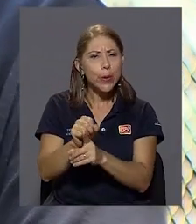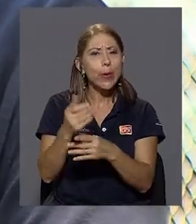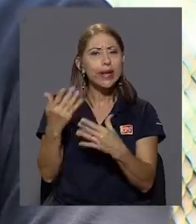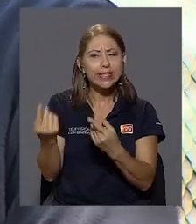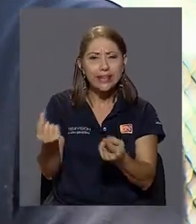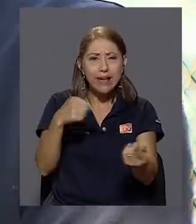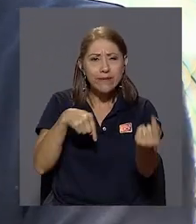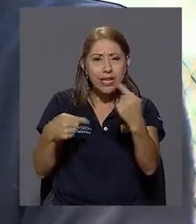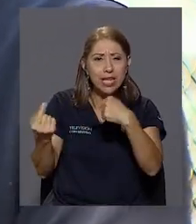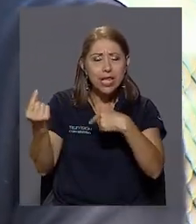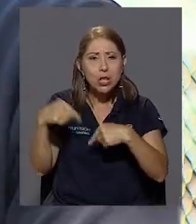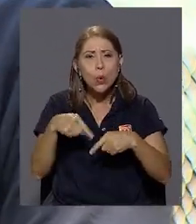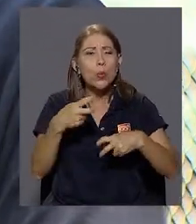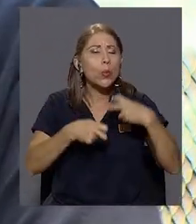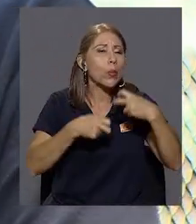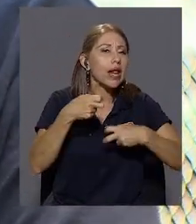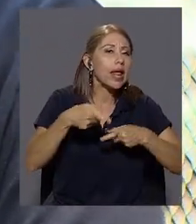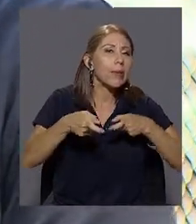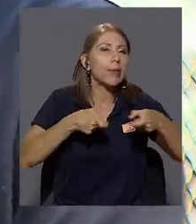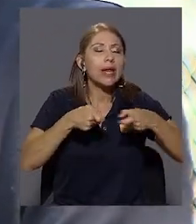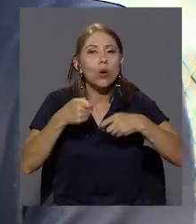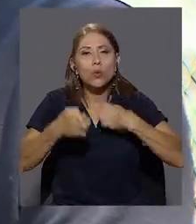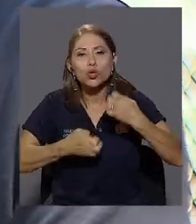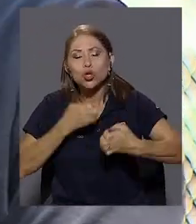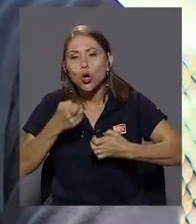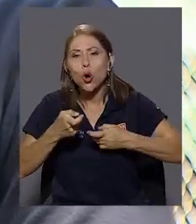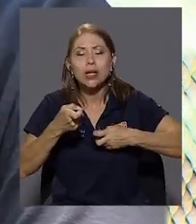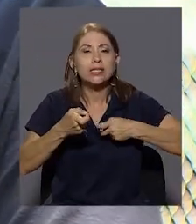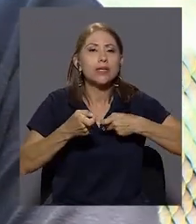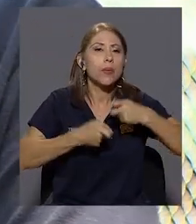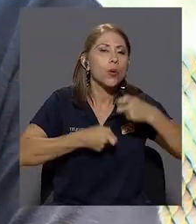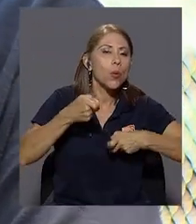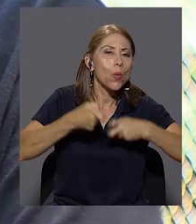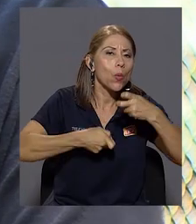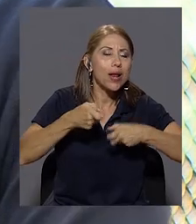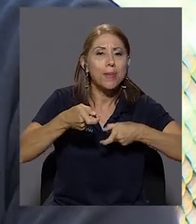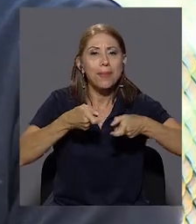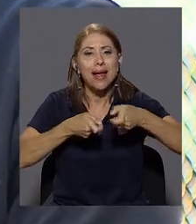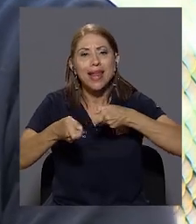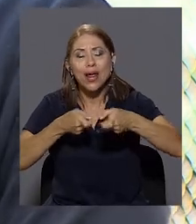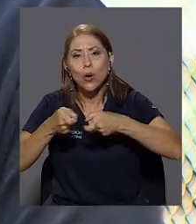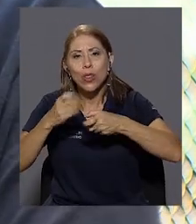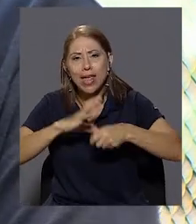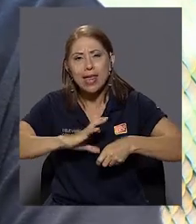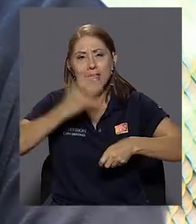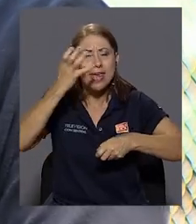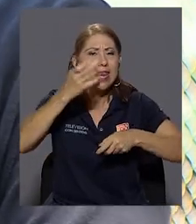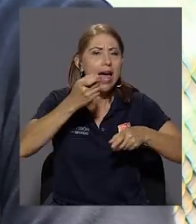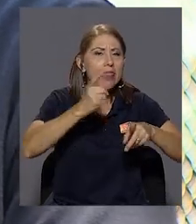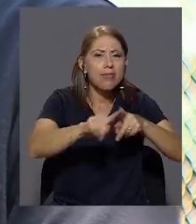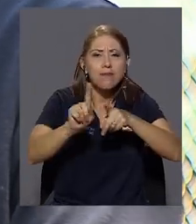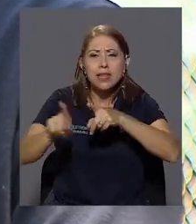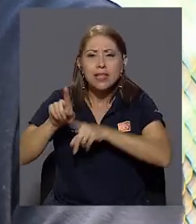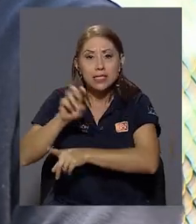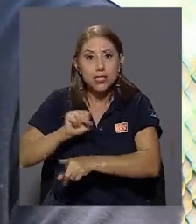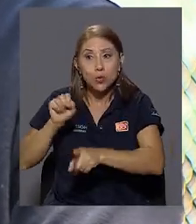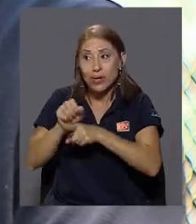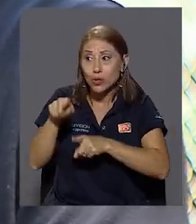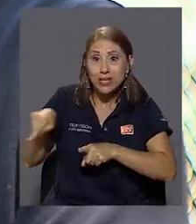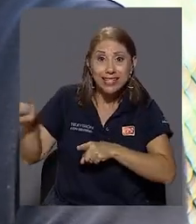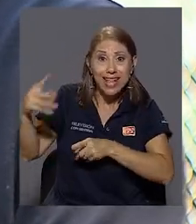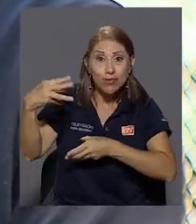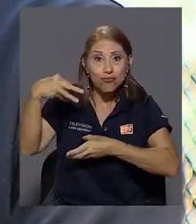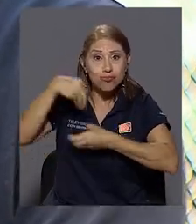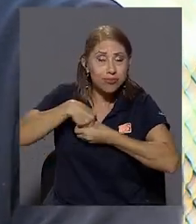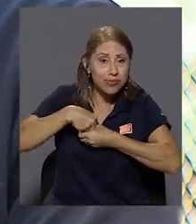manifestaciones que van teniendo, los problemas de manejo de emociones, el problema de manejo de ira, el problema de todas estas situaciones que ellos puedan